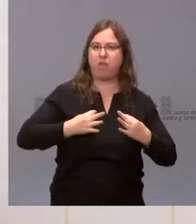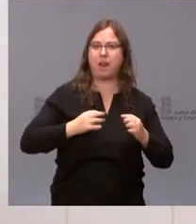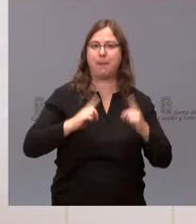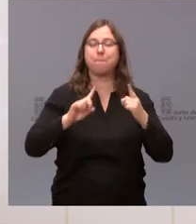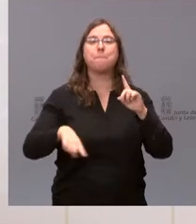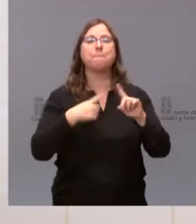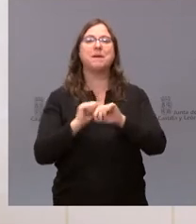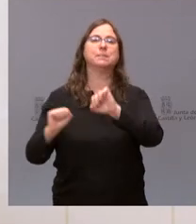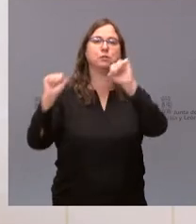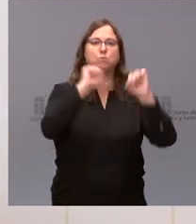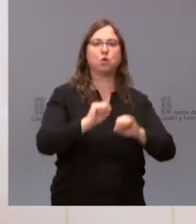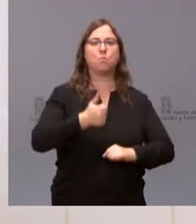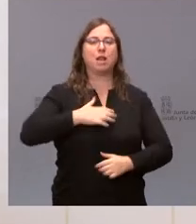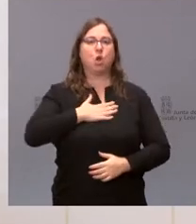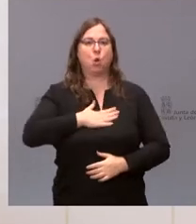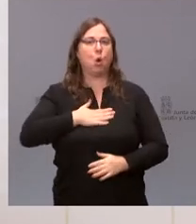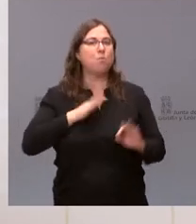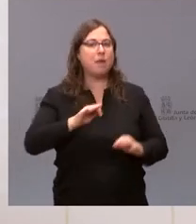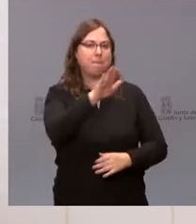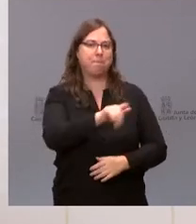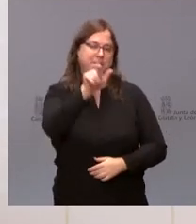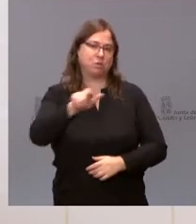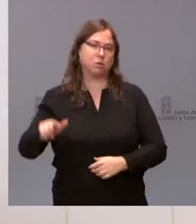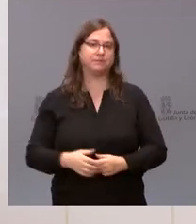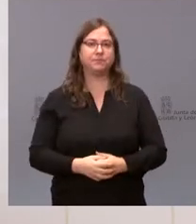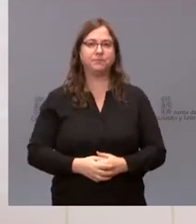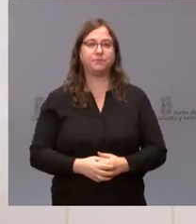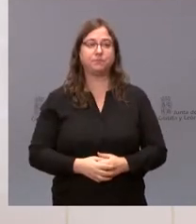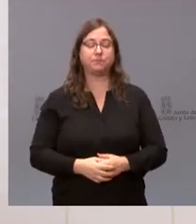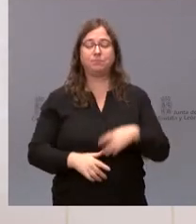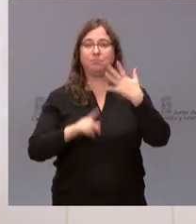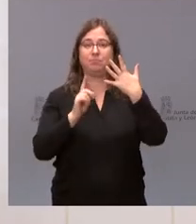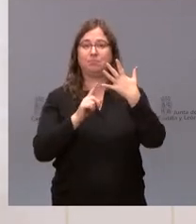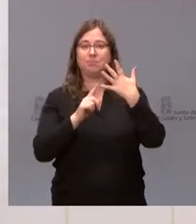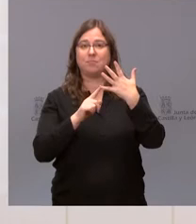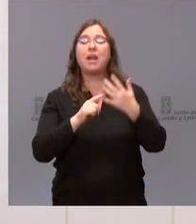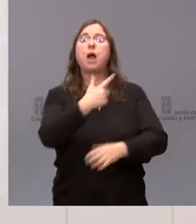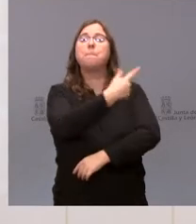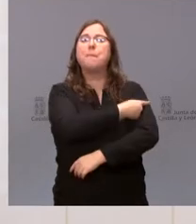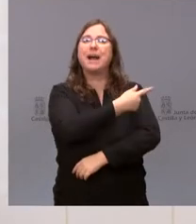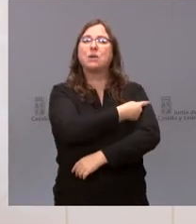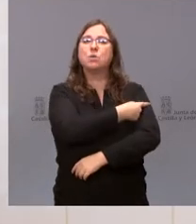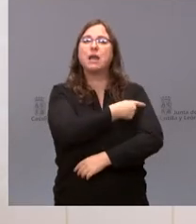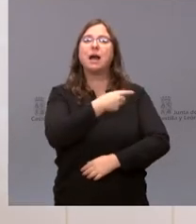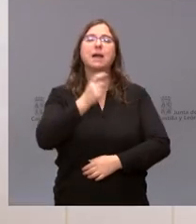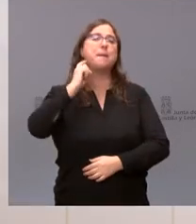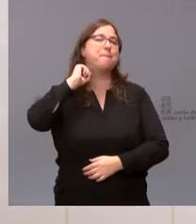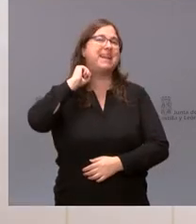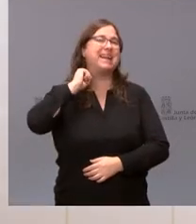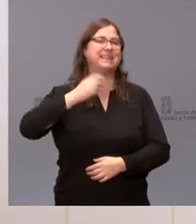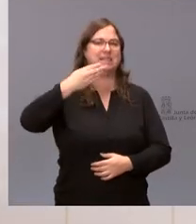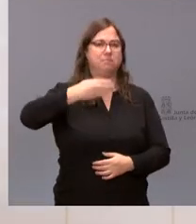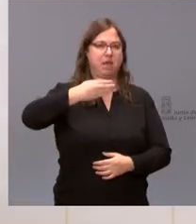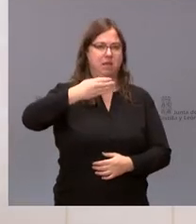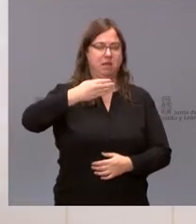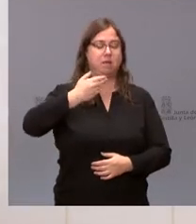mayor protección y comodidad a las personas. En quinto lugar, la vacuna de la meningitis B, que